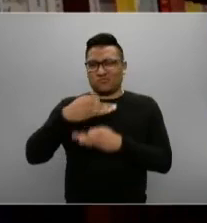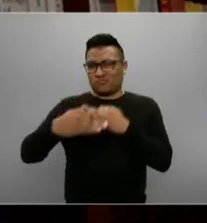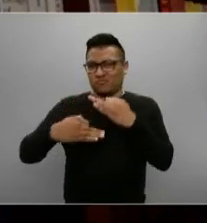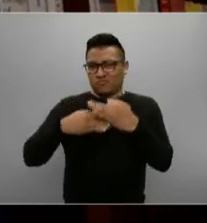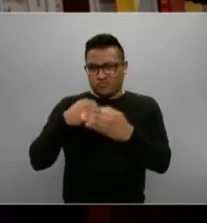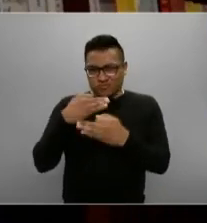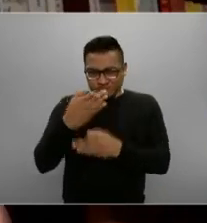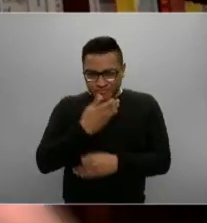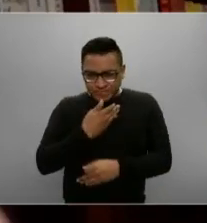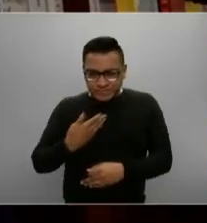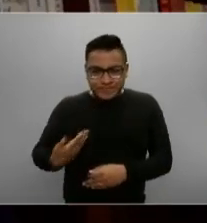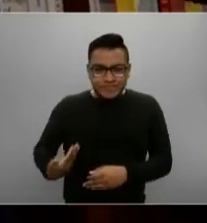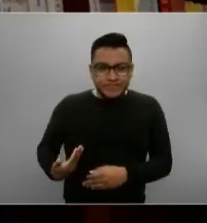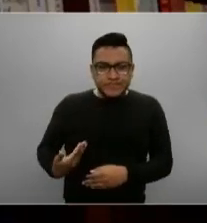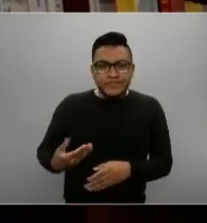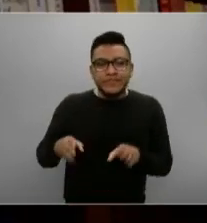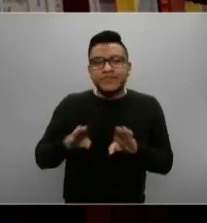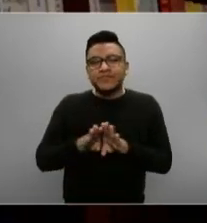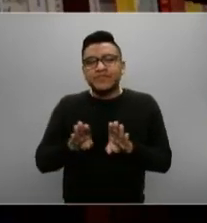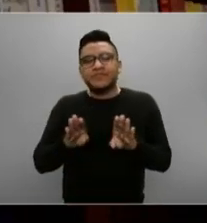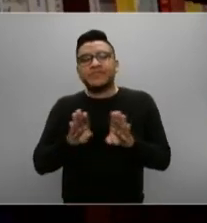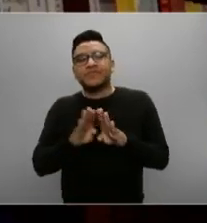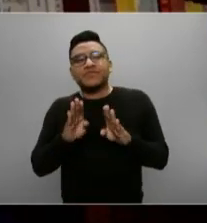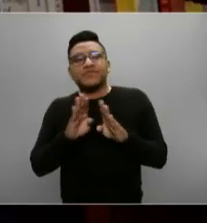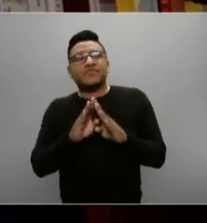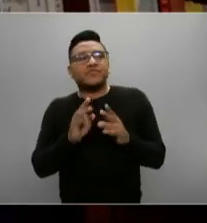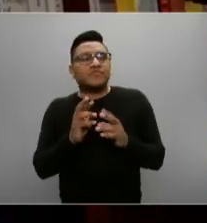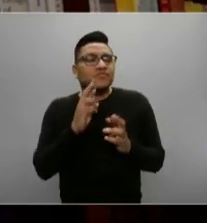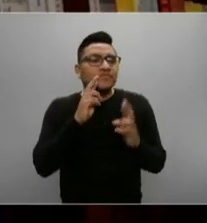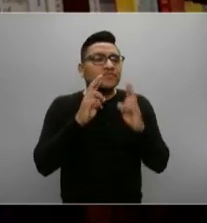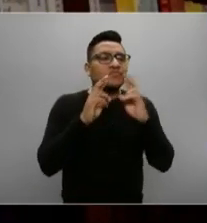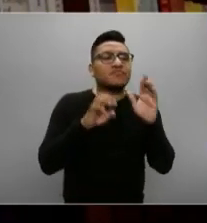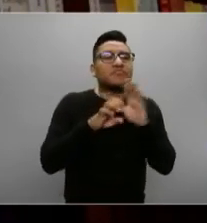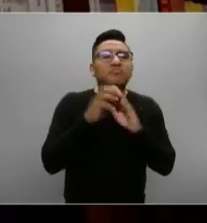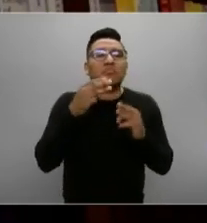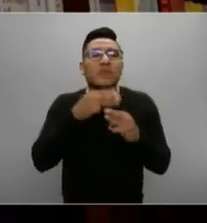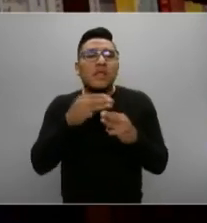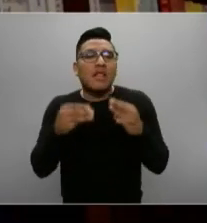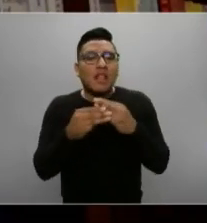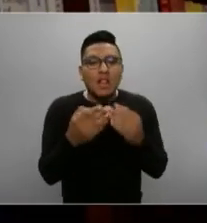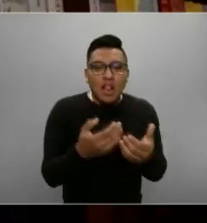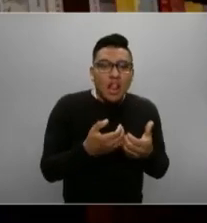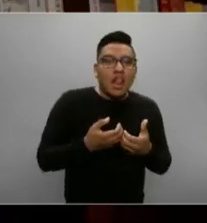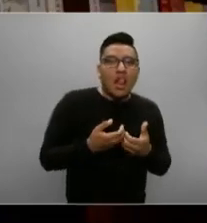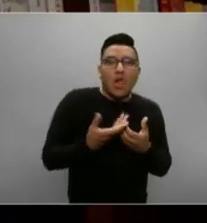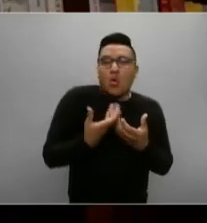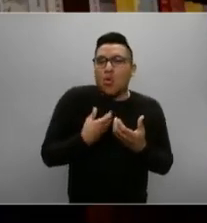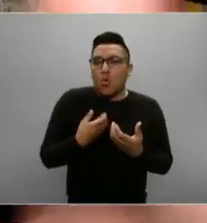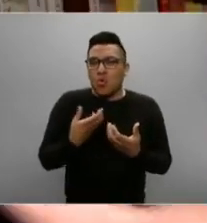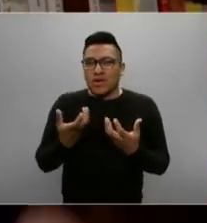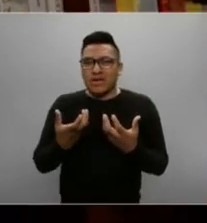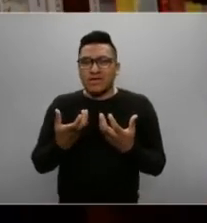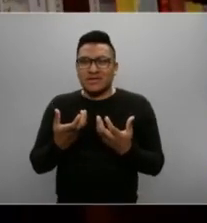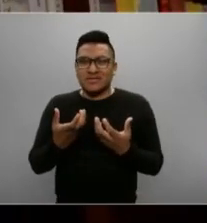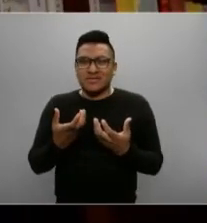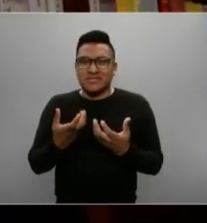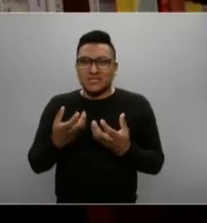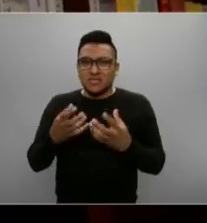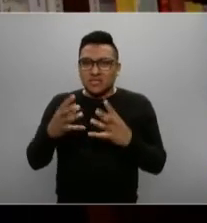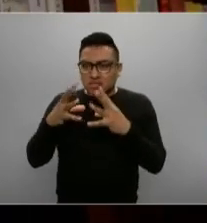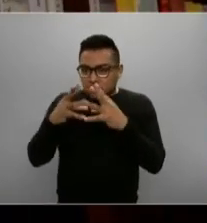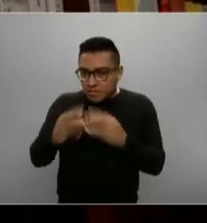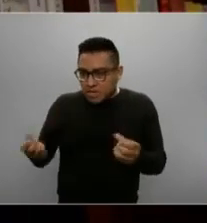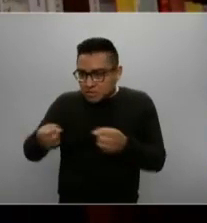evitar que haya acaparamiento, especulación, encarecimiento de los diversos